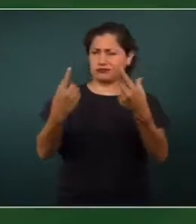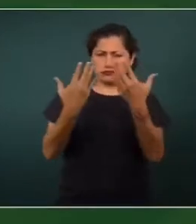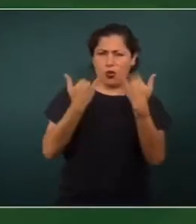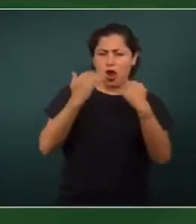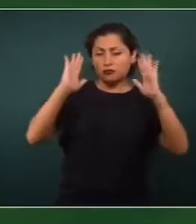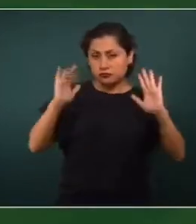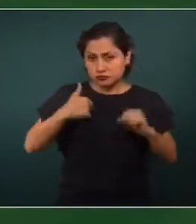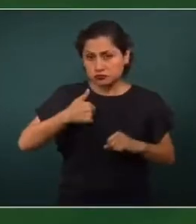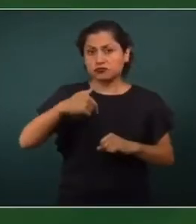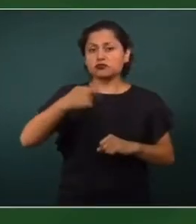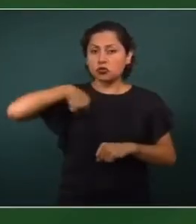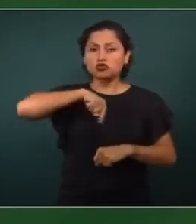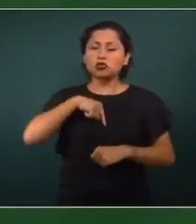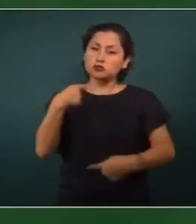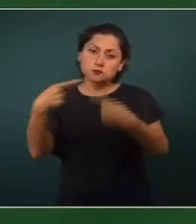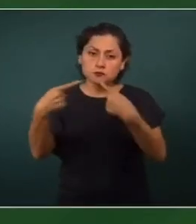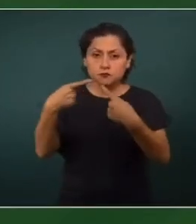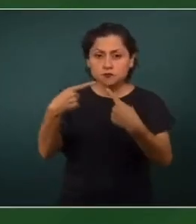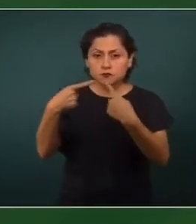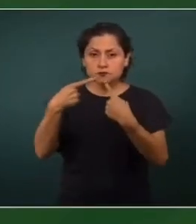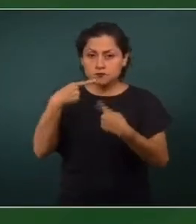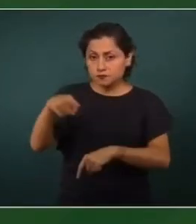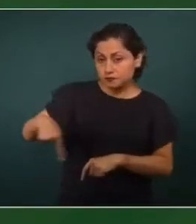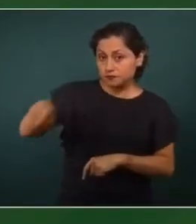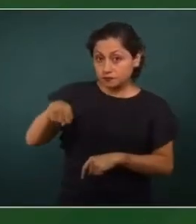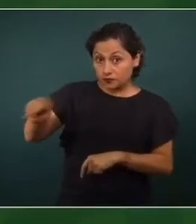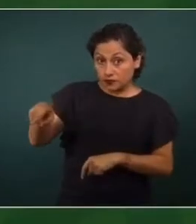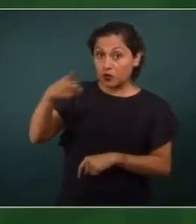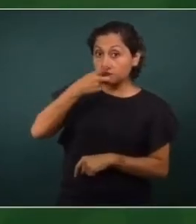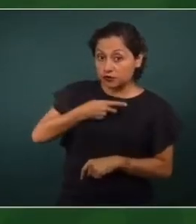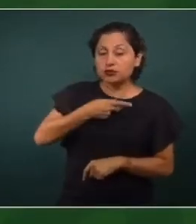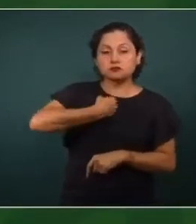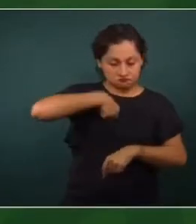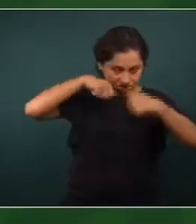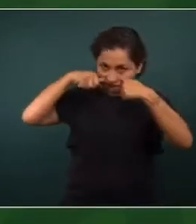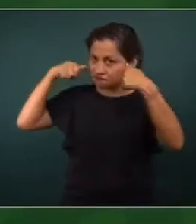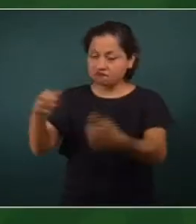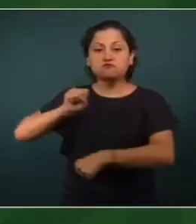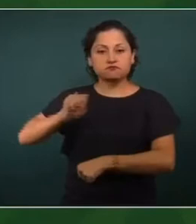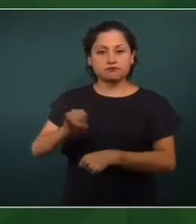dialogando y en todo lo que tengan ellos razón van a ser atendidos.